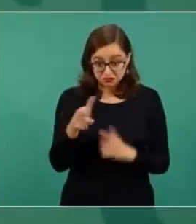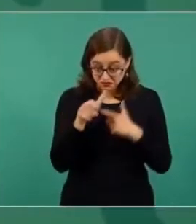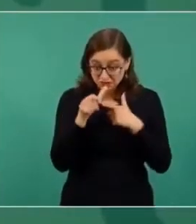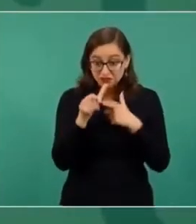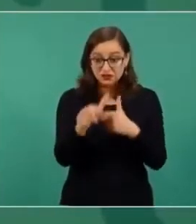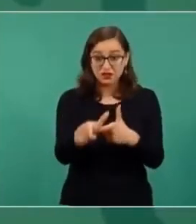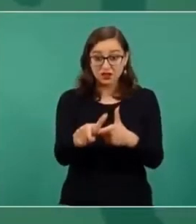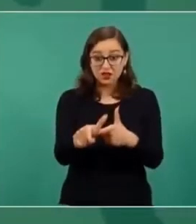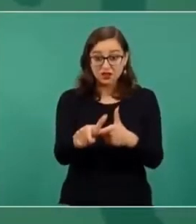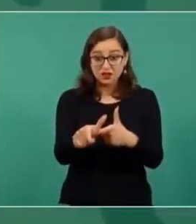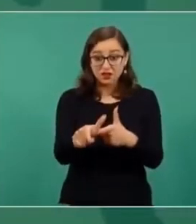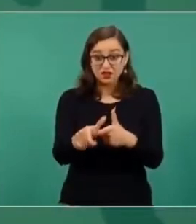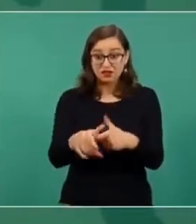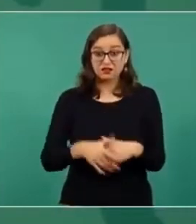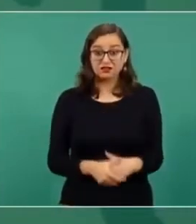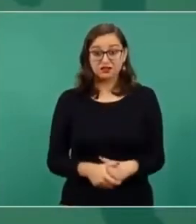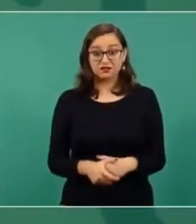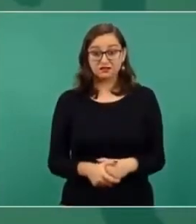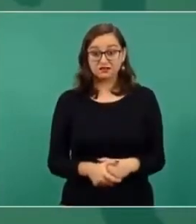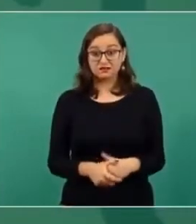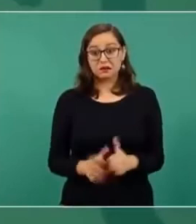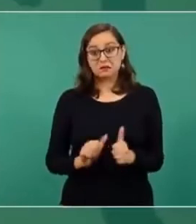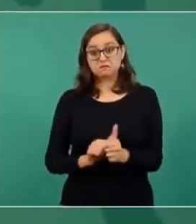Todo eso significa trazo.